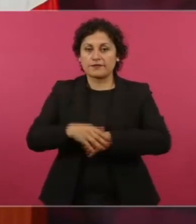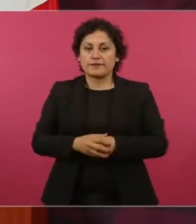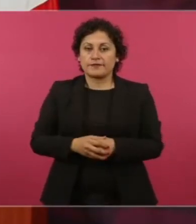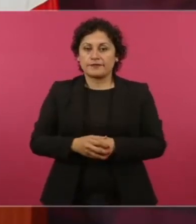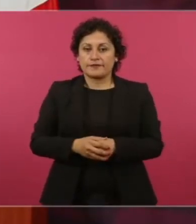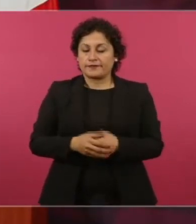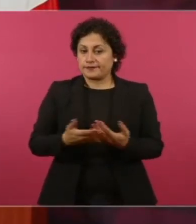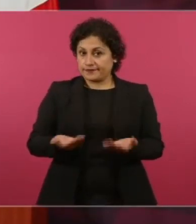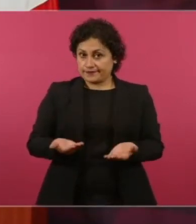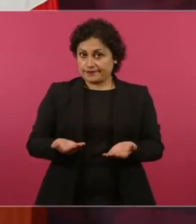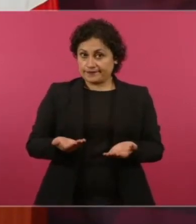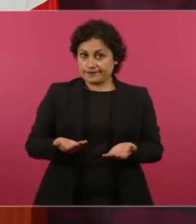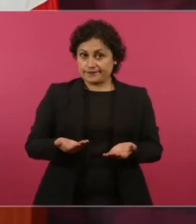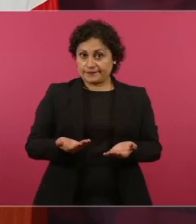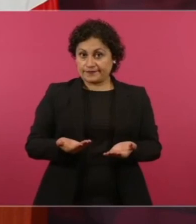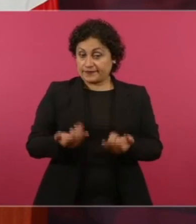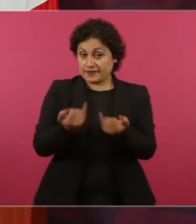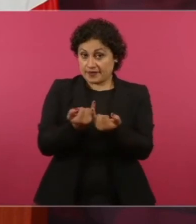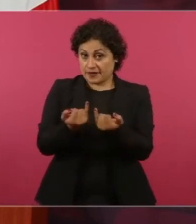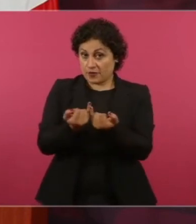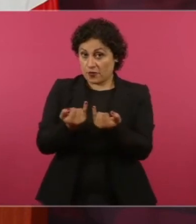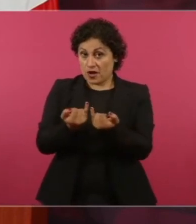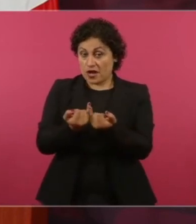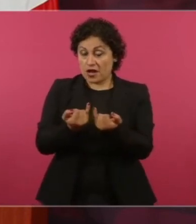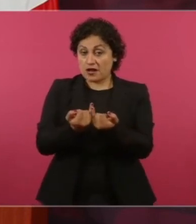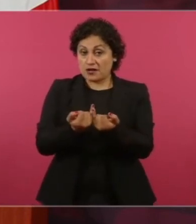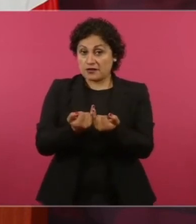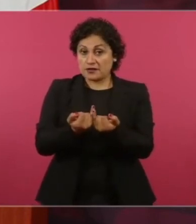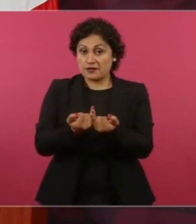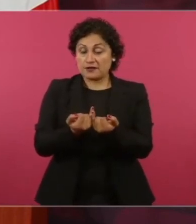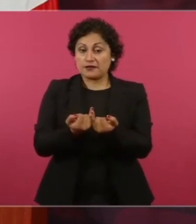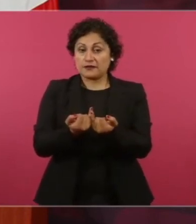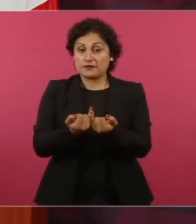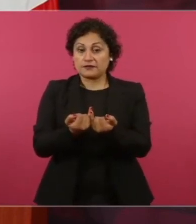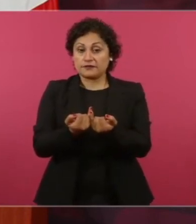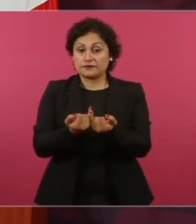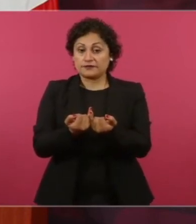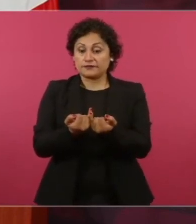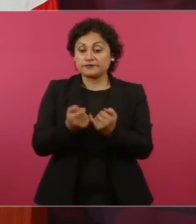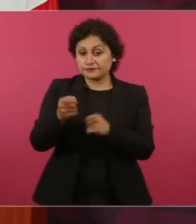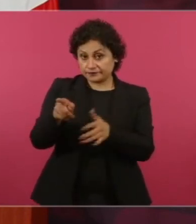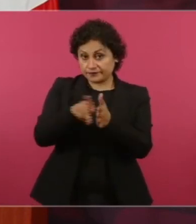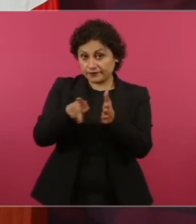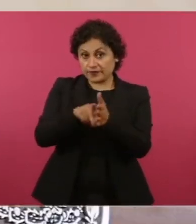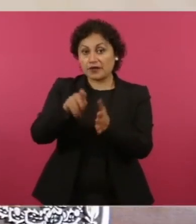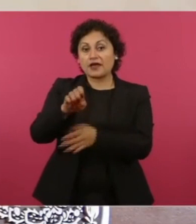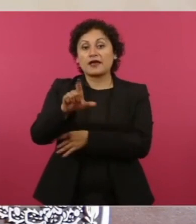del financiero